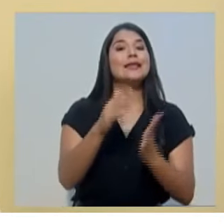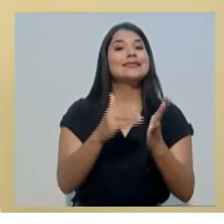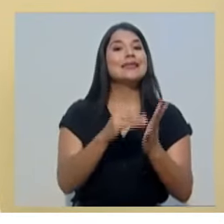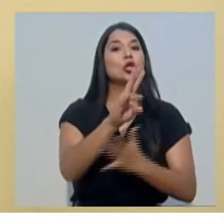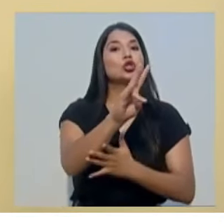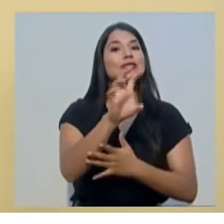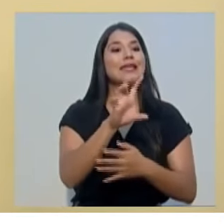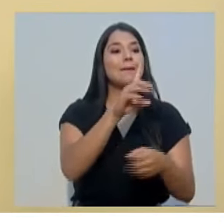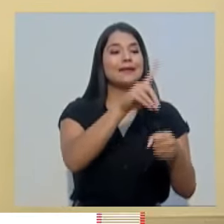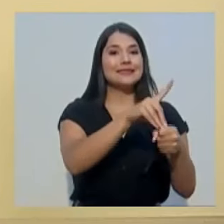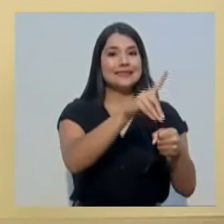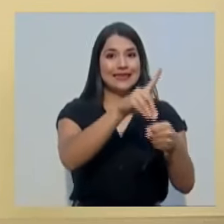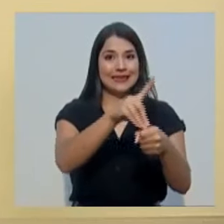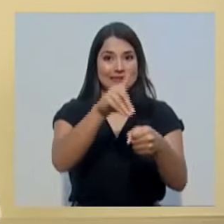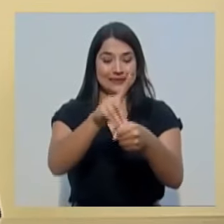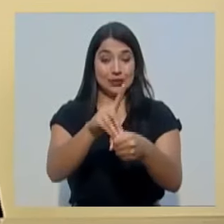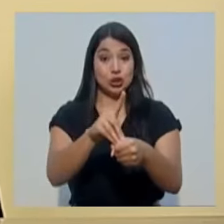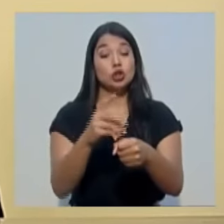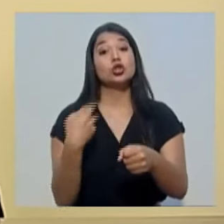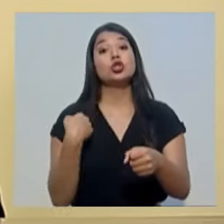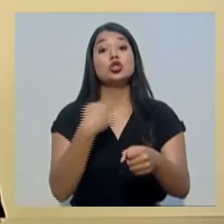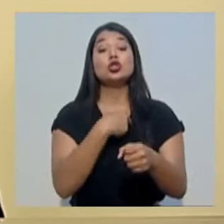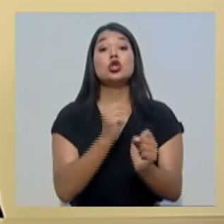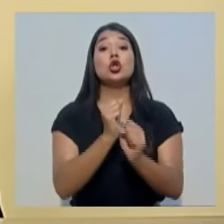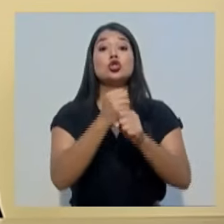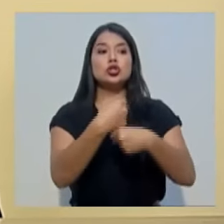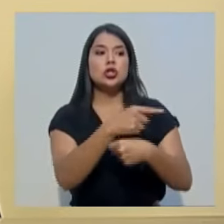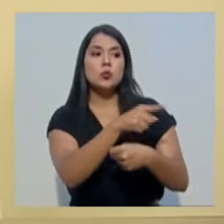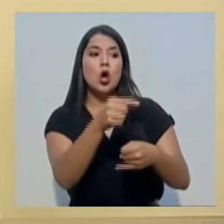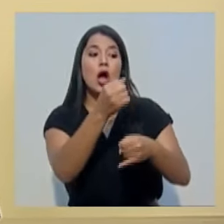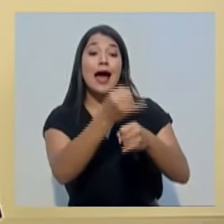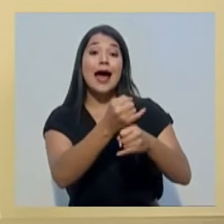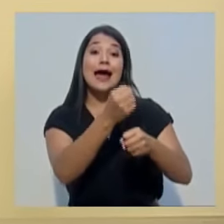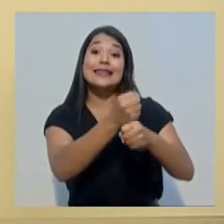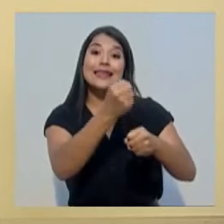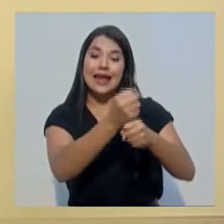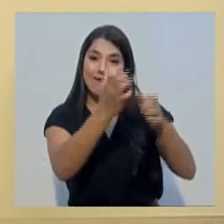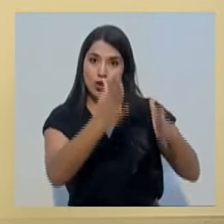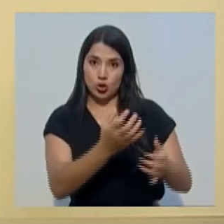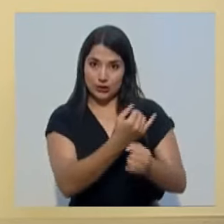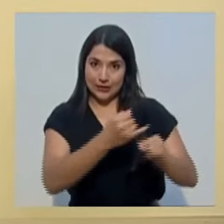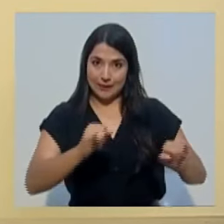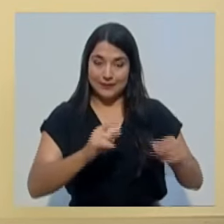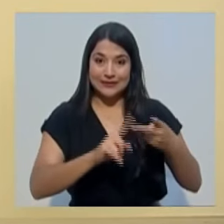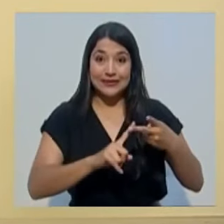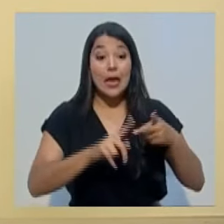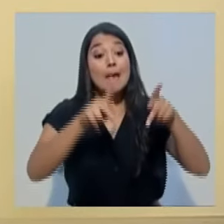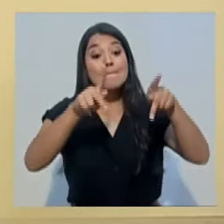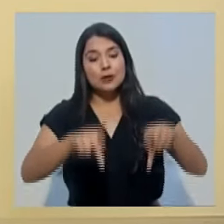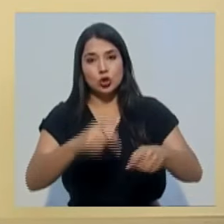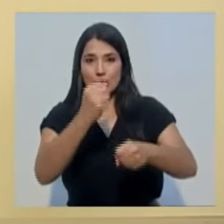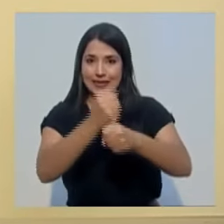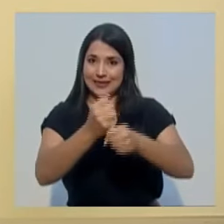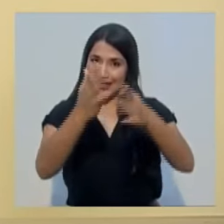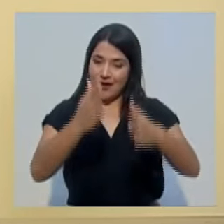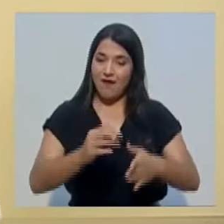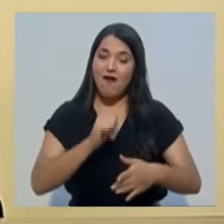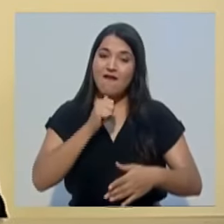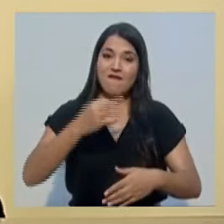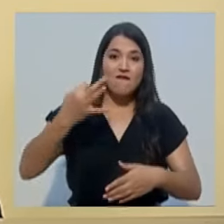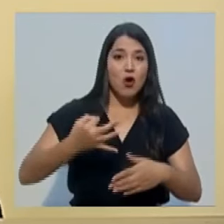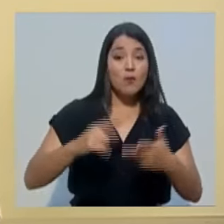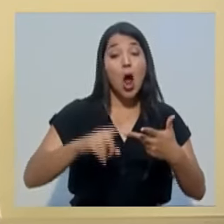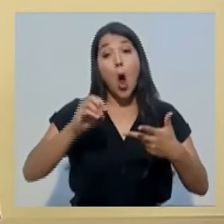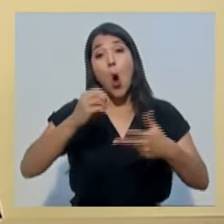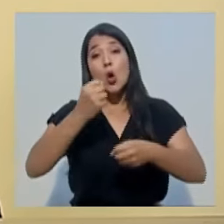depósitos que se han realizado a trabajadores independientes y personas trabajadoras informales o temporales